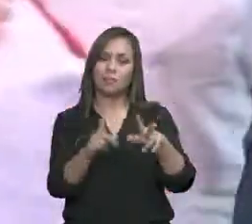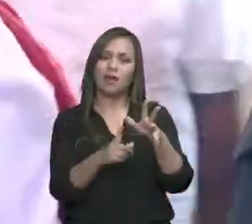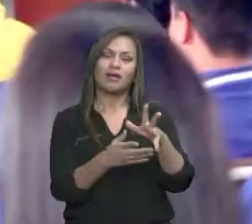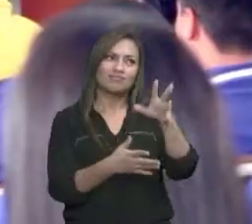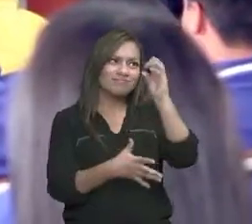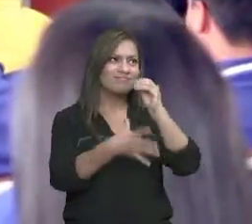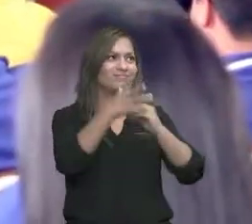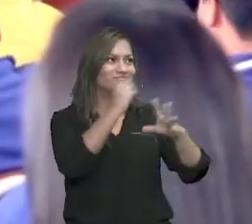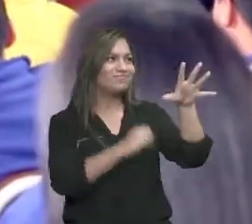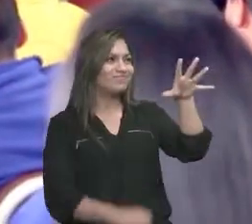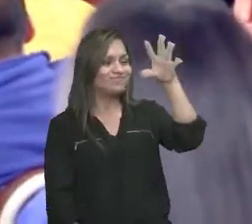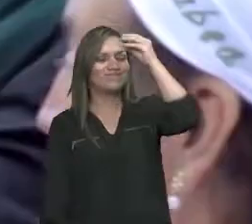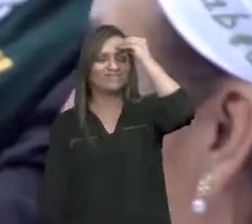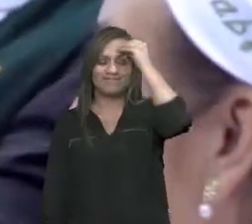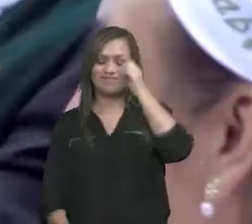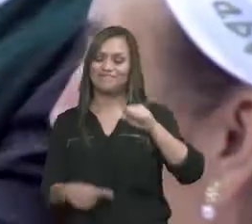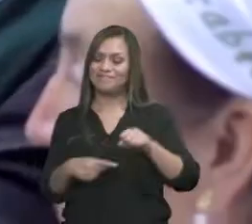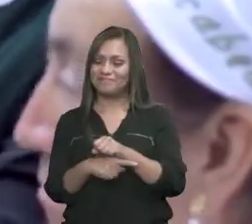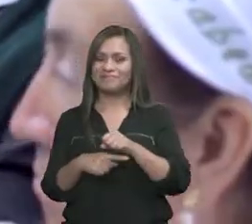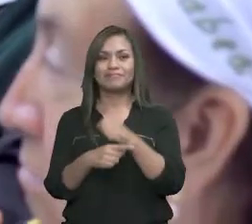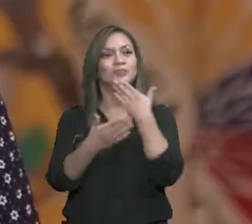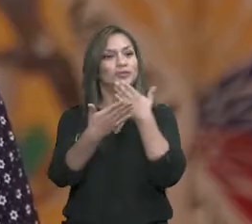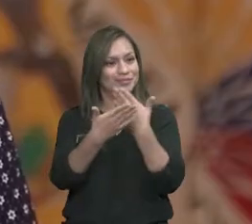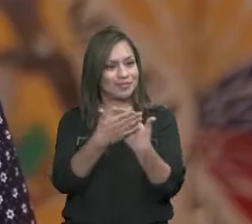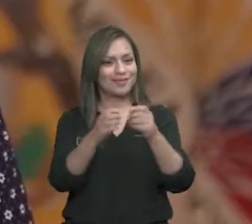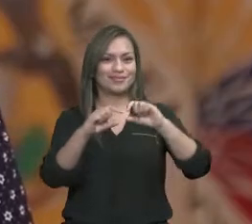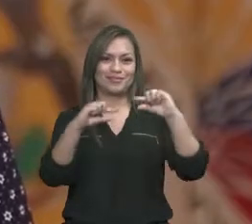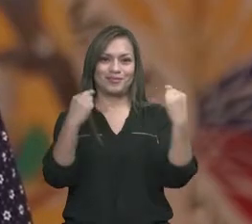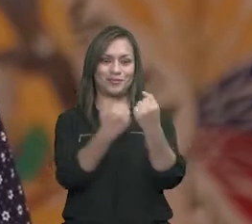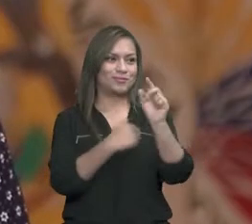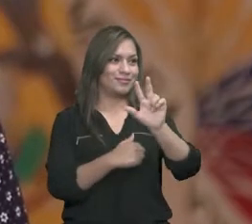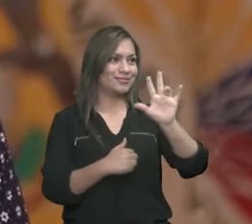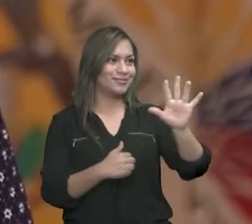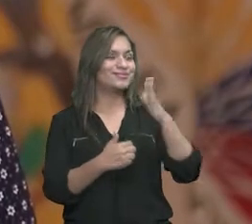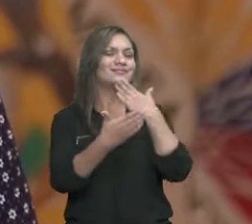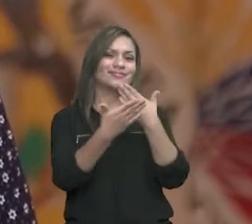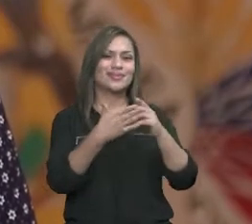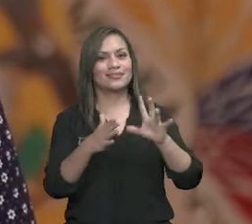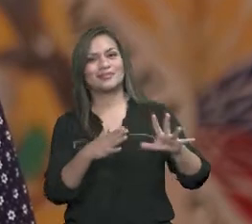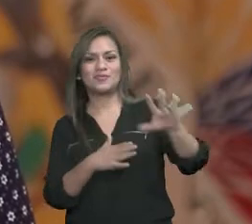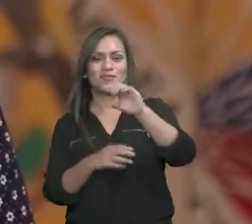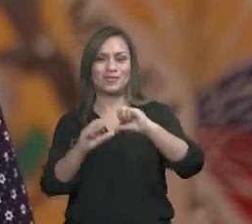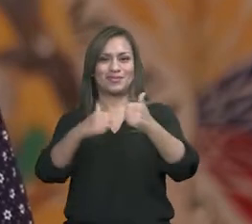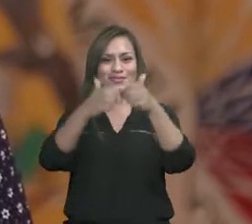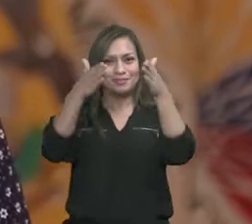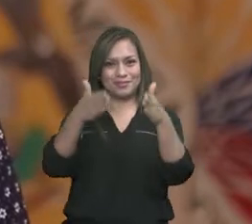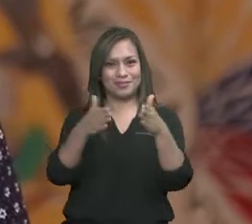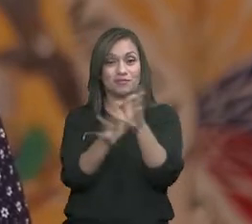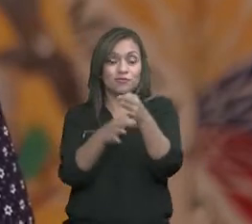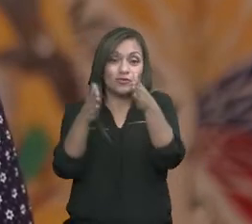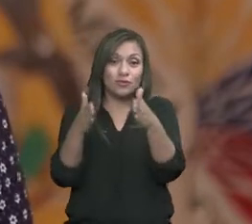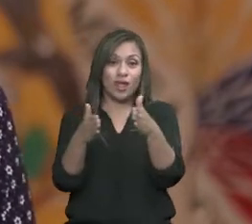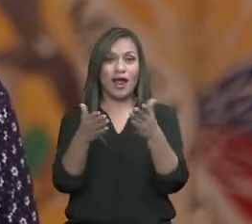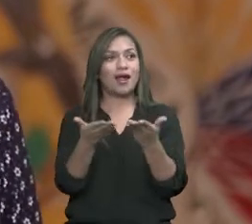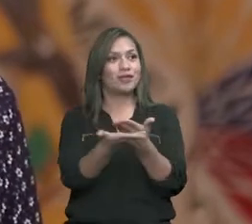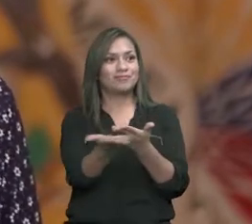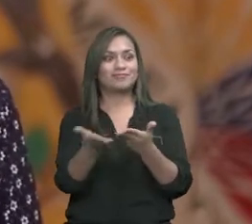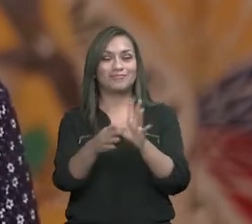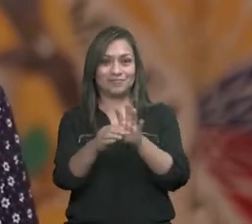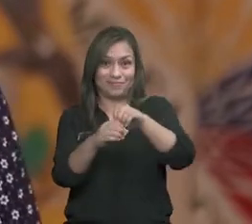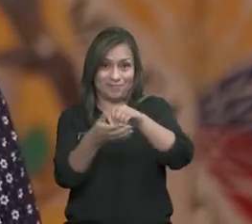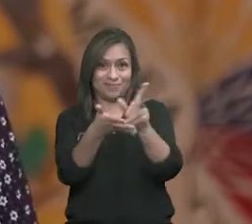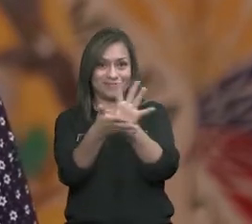desafíos y aprendizajes. Gracias a mis compañeras y compañeros de bancada, gracias a todos los asambleístas, a los